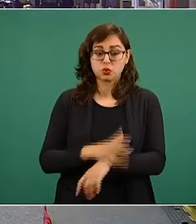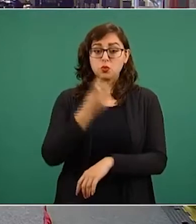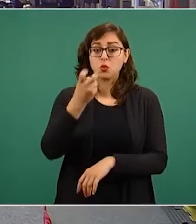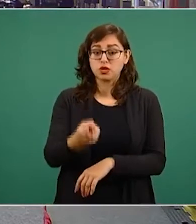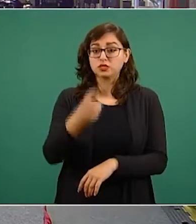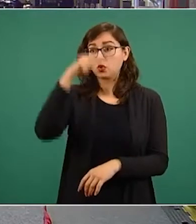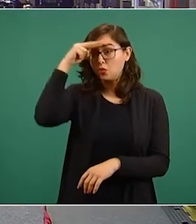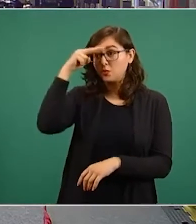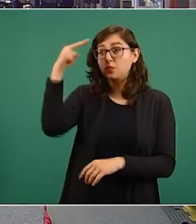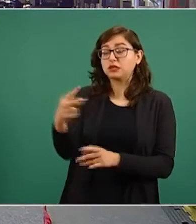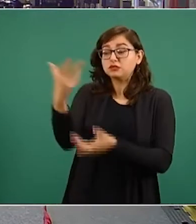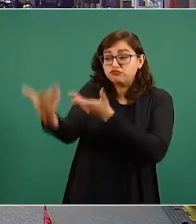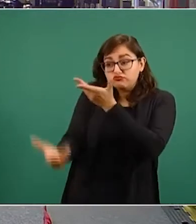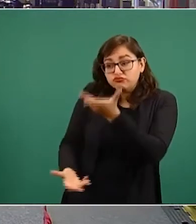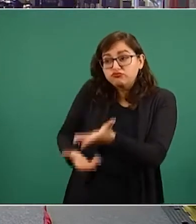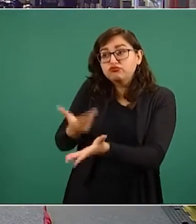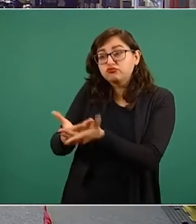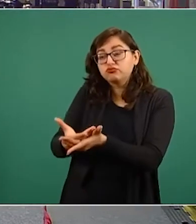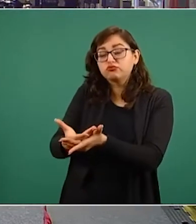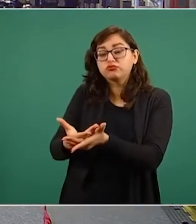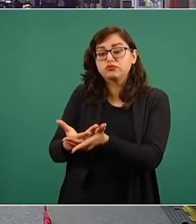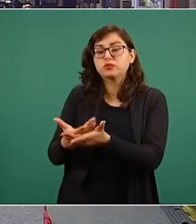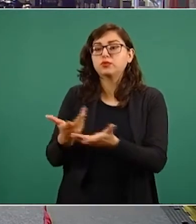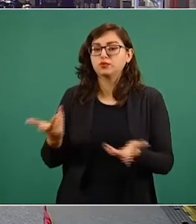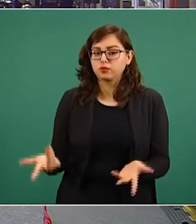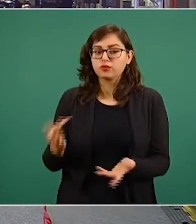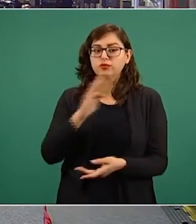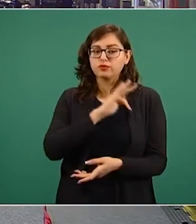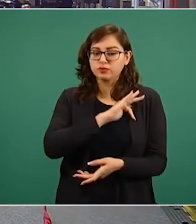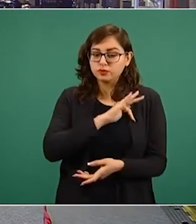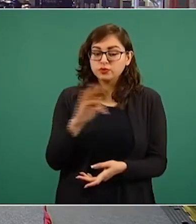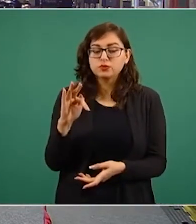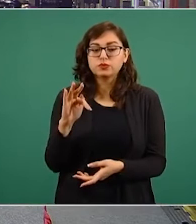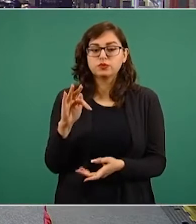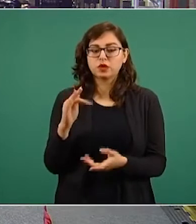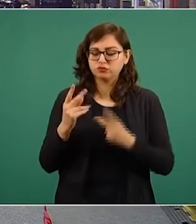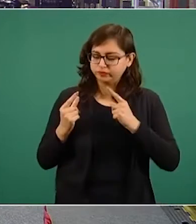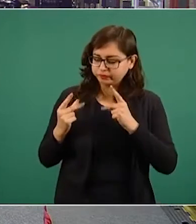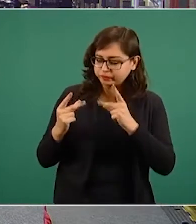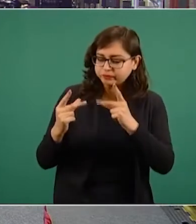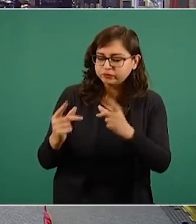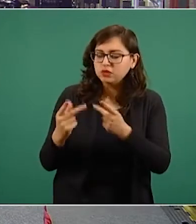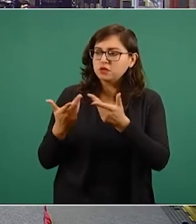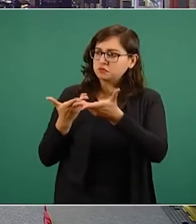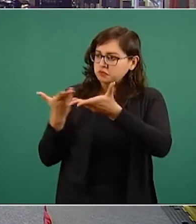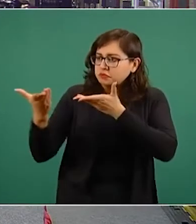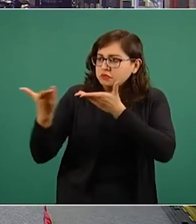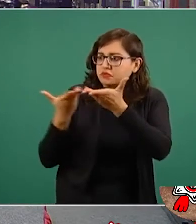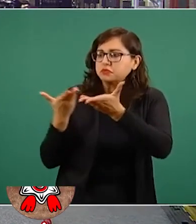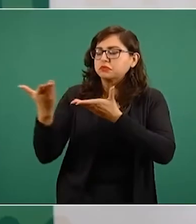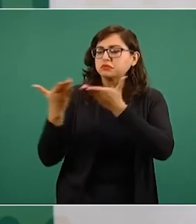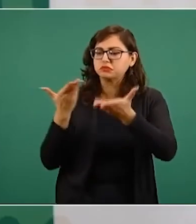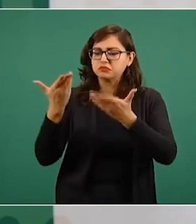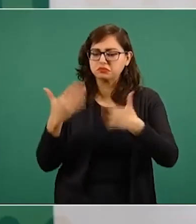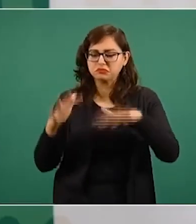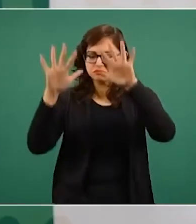propone a su majestad que se trabaje a la brevedad en forma bilateral en una